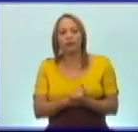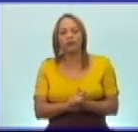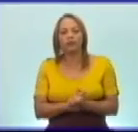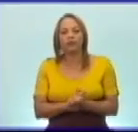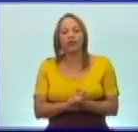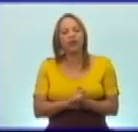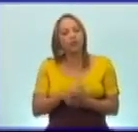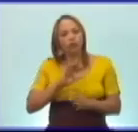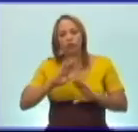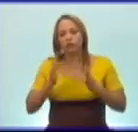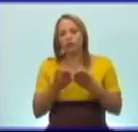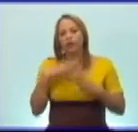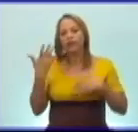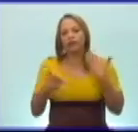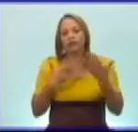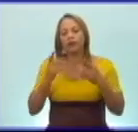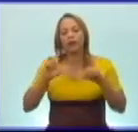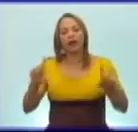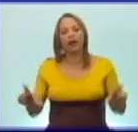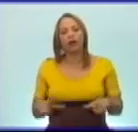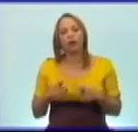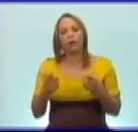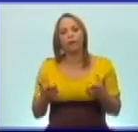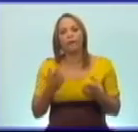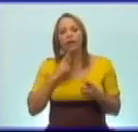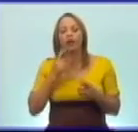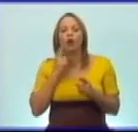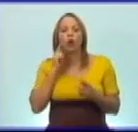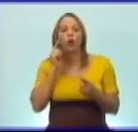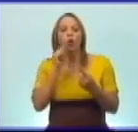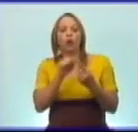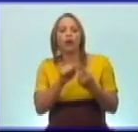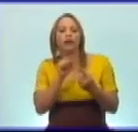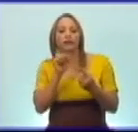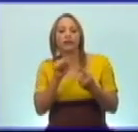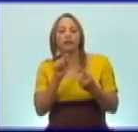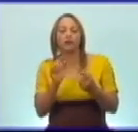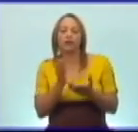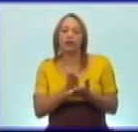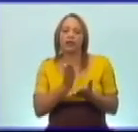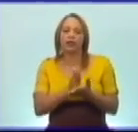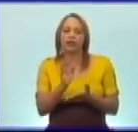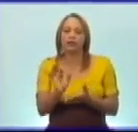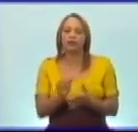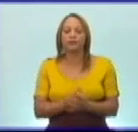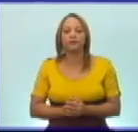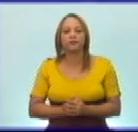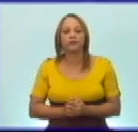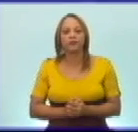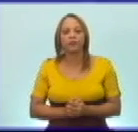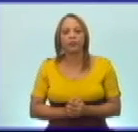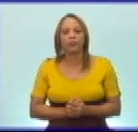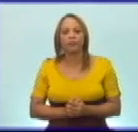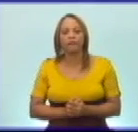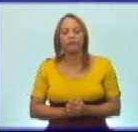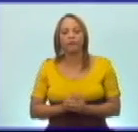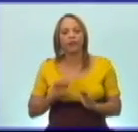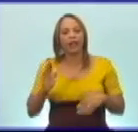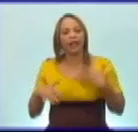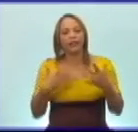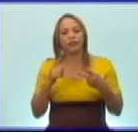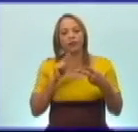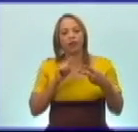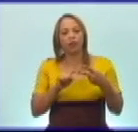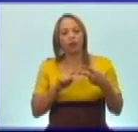propiciarán dar cumplimiento a los objetivos de esta clase. Y dice la actividad número